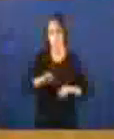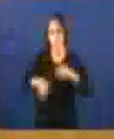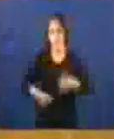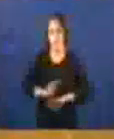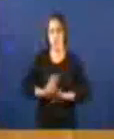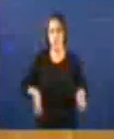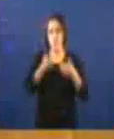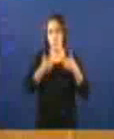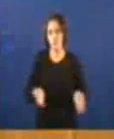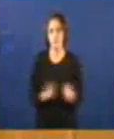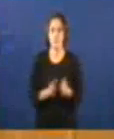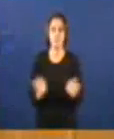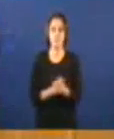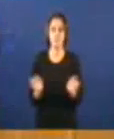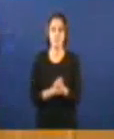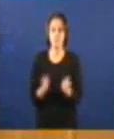mentrestante a petición